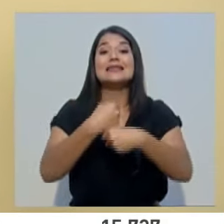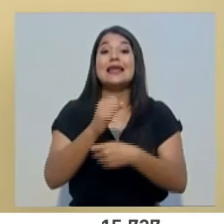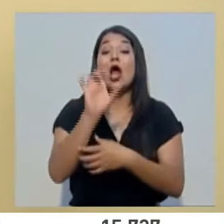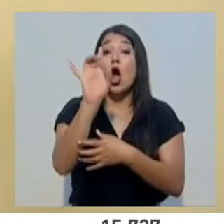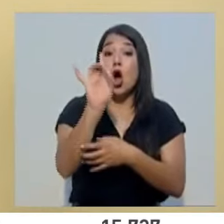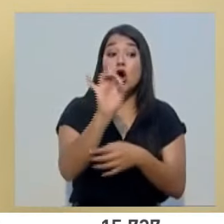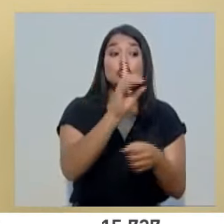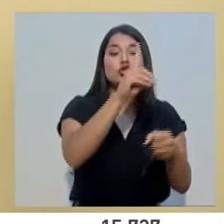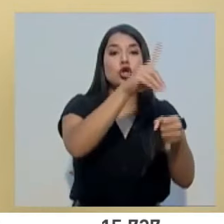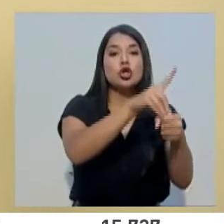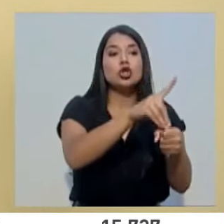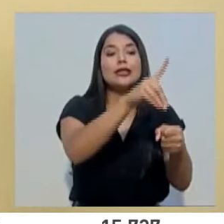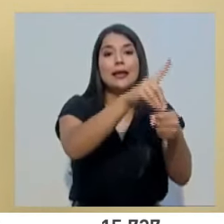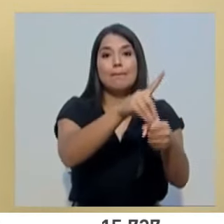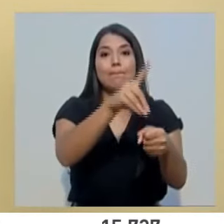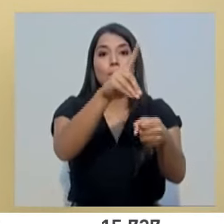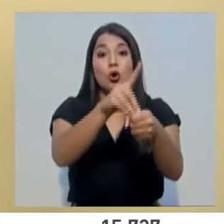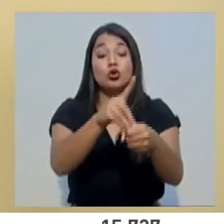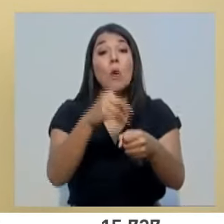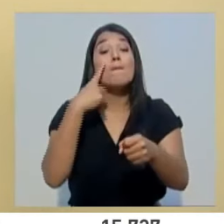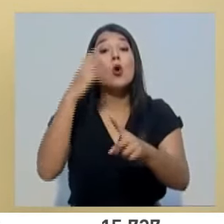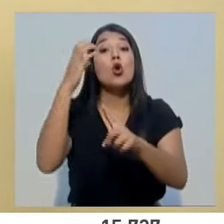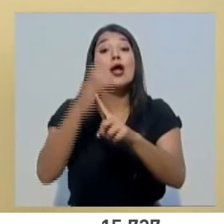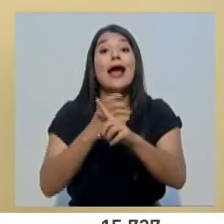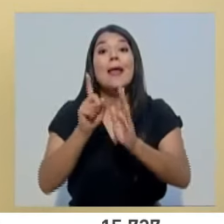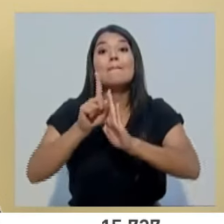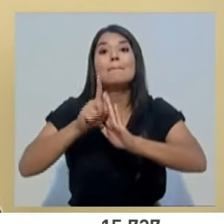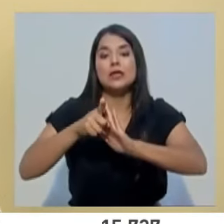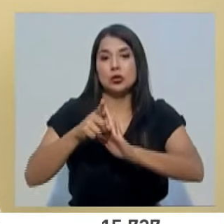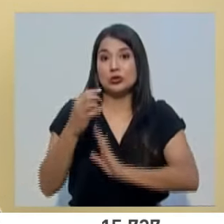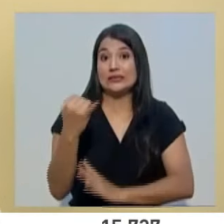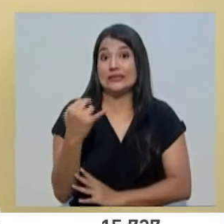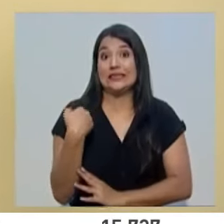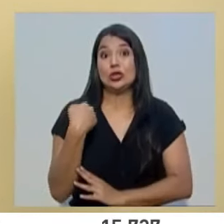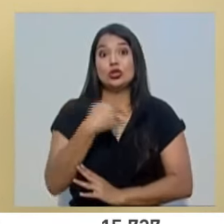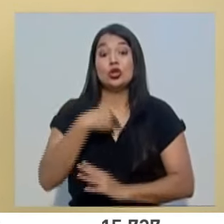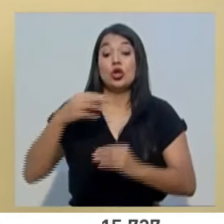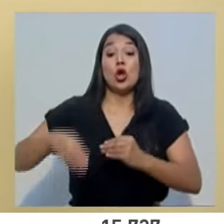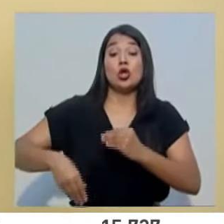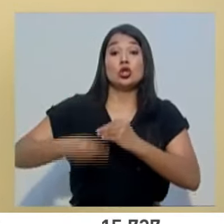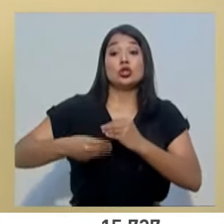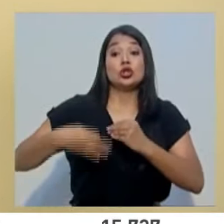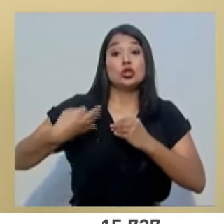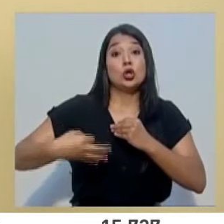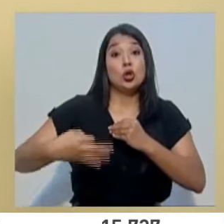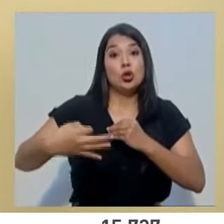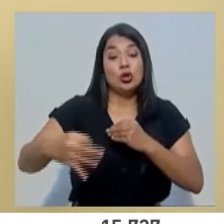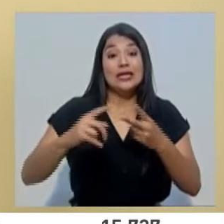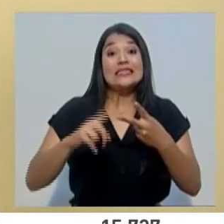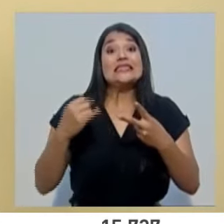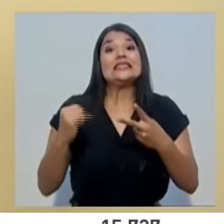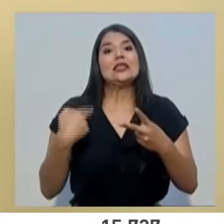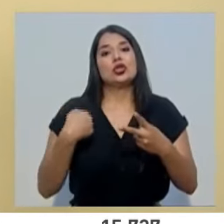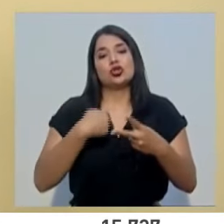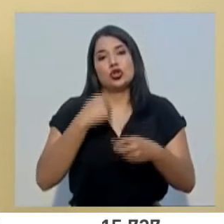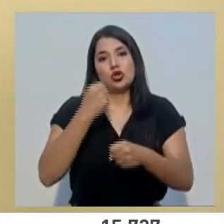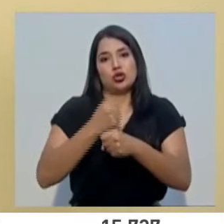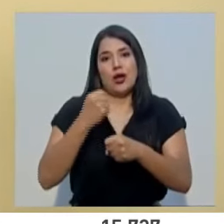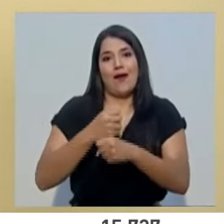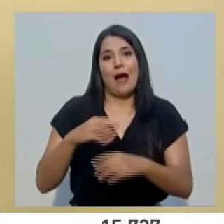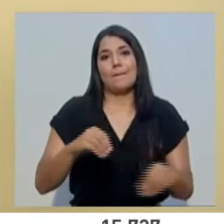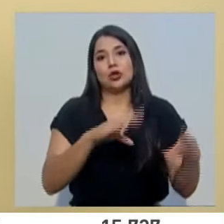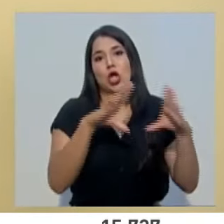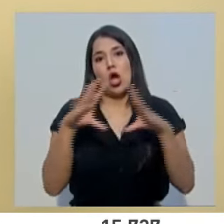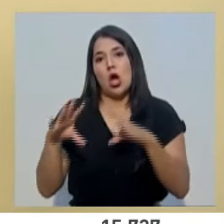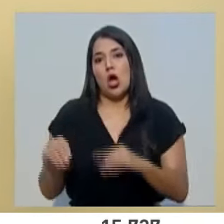a 8 pagos y depósitos por minuto, si tomamos en cuenta todos los días y si estuviéramos trabajando 24